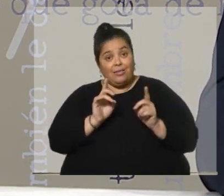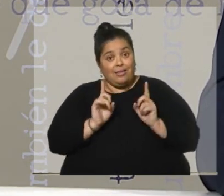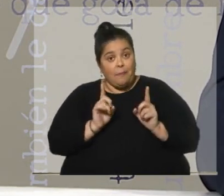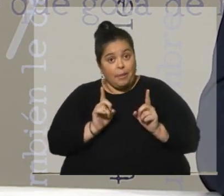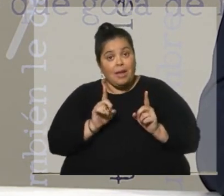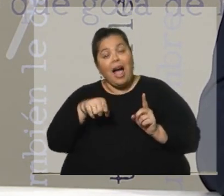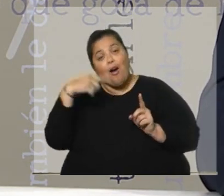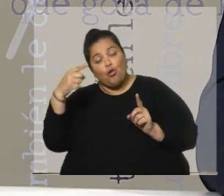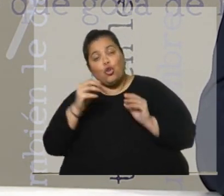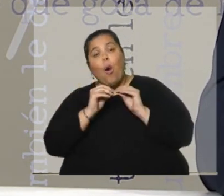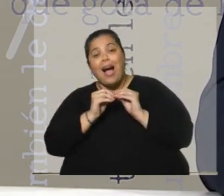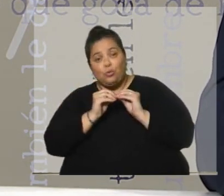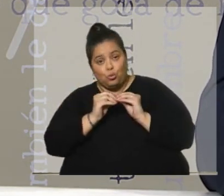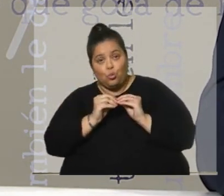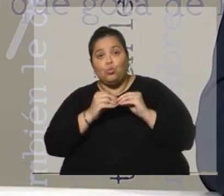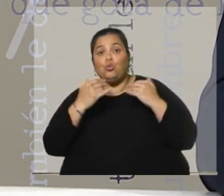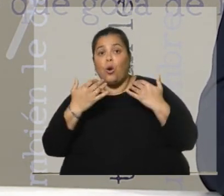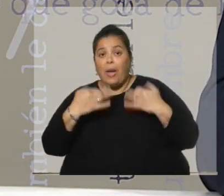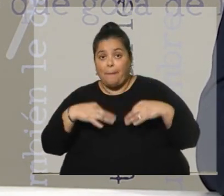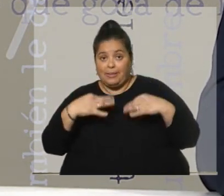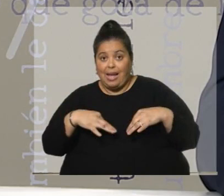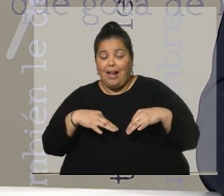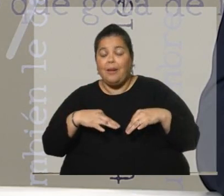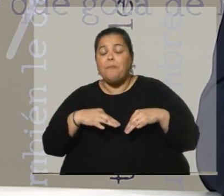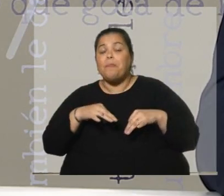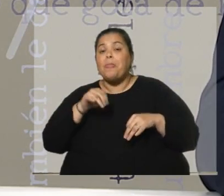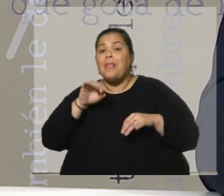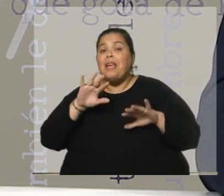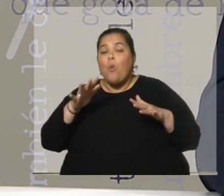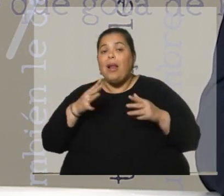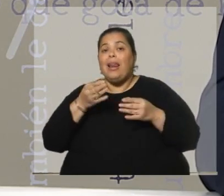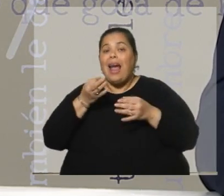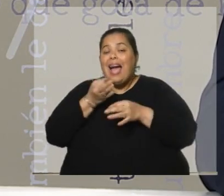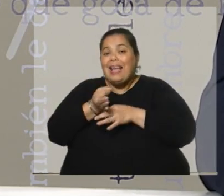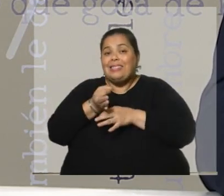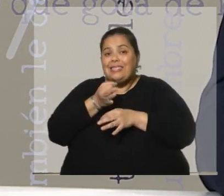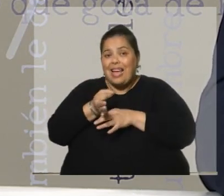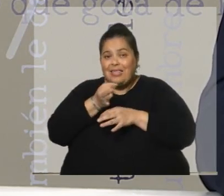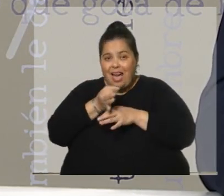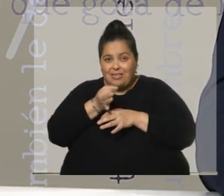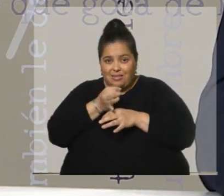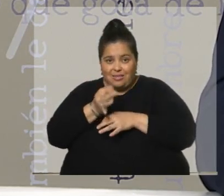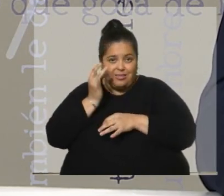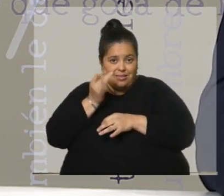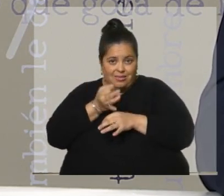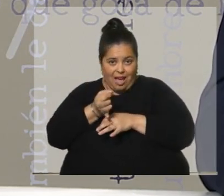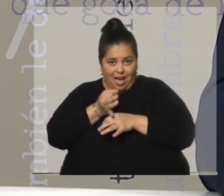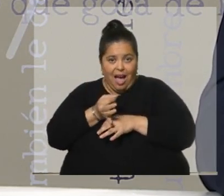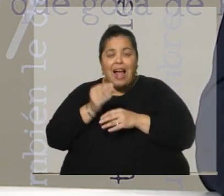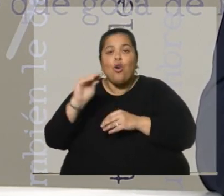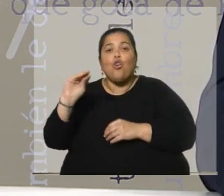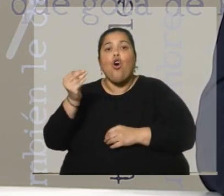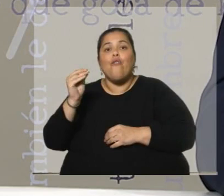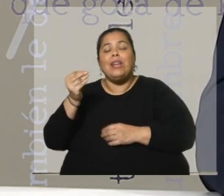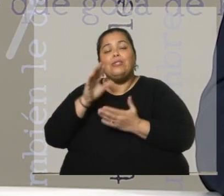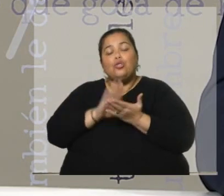un asunto extremadamente sensible, que es la enseñanza. Y la enseñanza a los jóvenes acerca